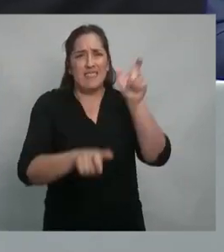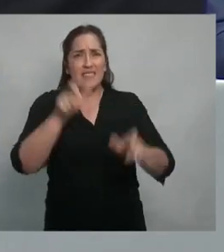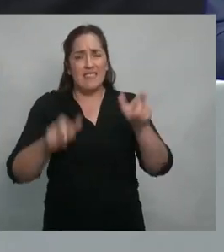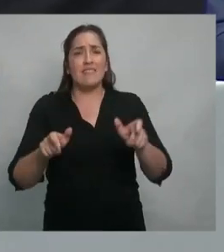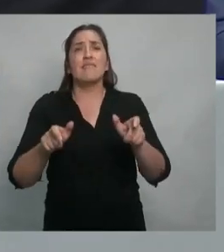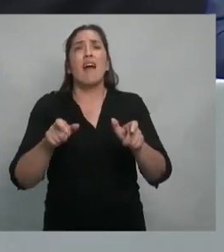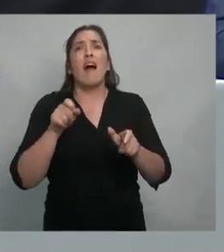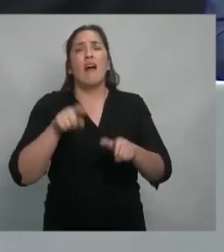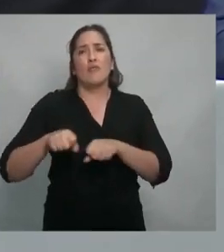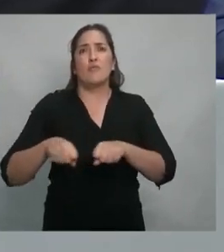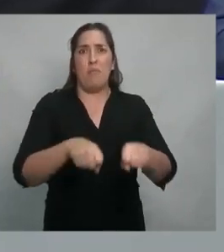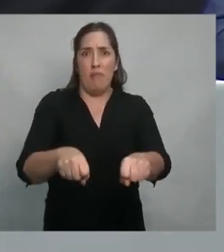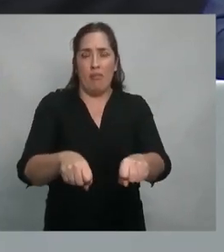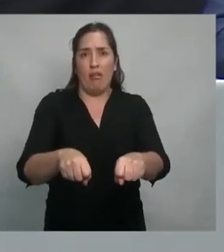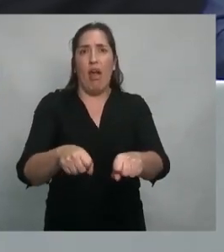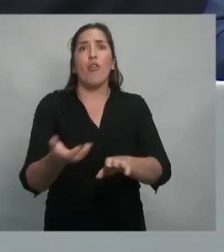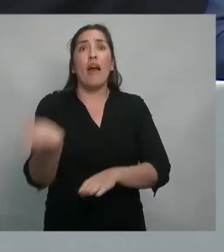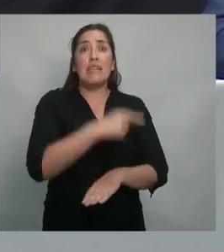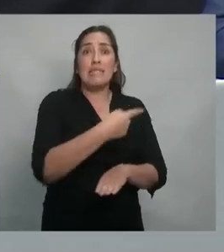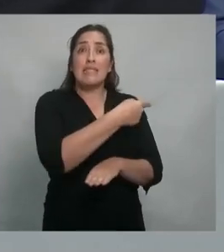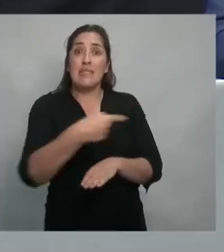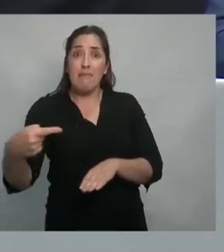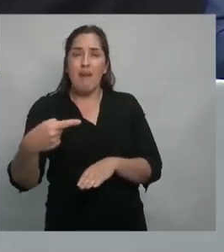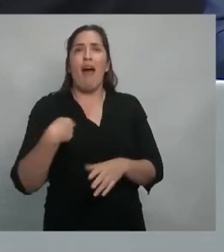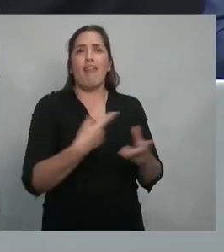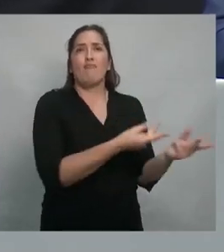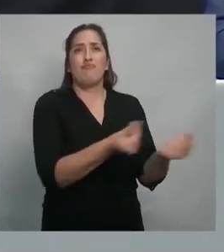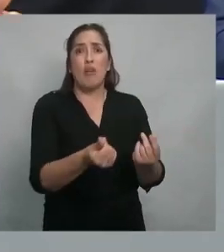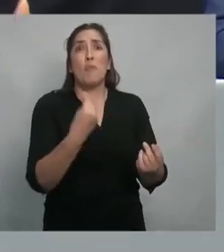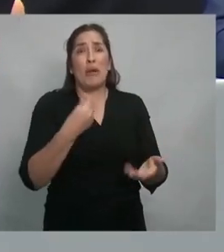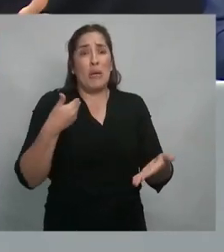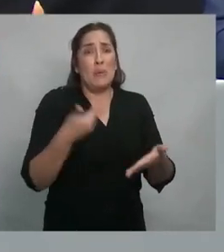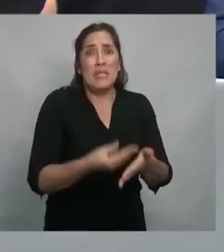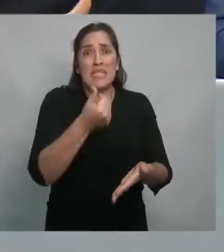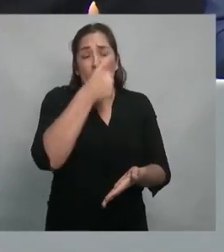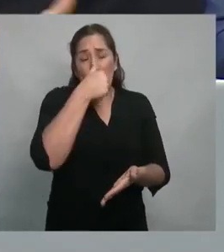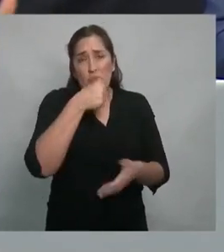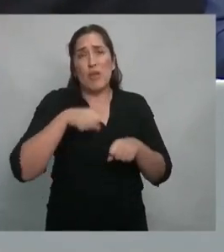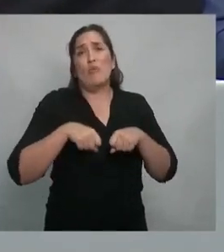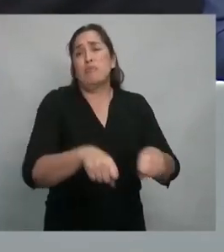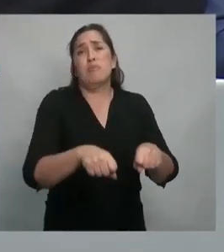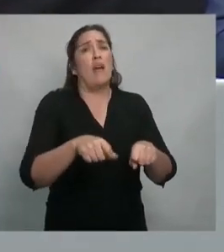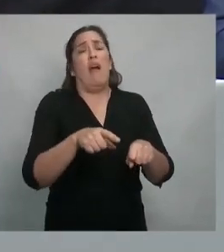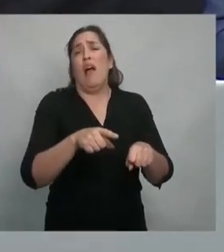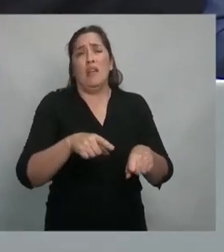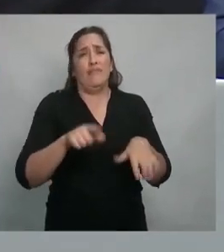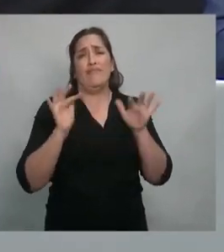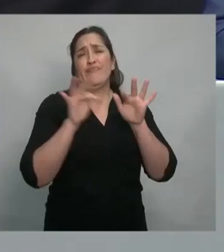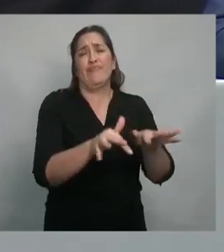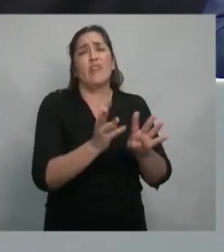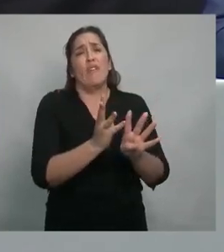había que comprar durante la semana para no caer el sábado o el domingo en el supermercado porque si no eran